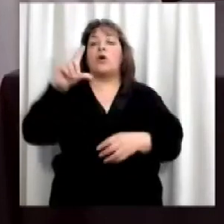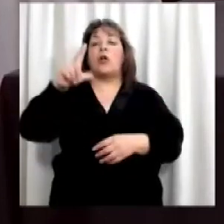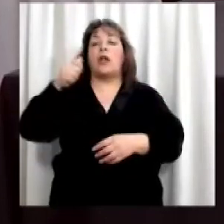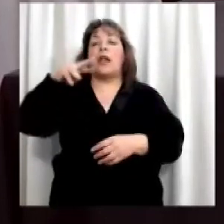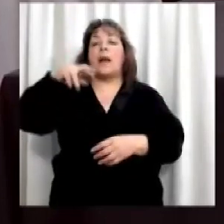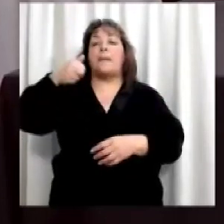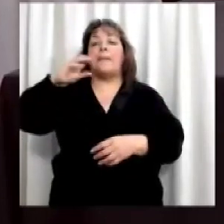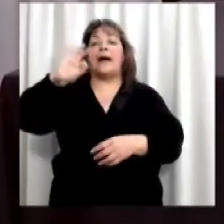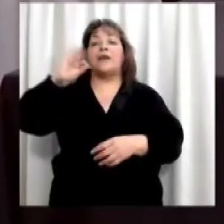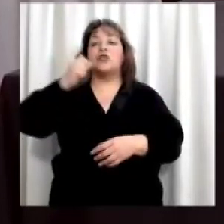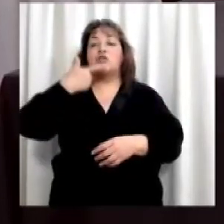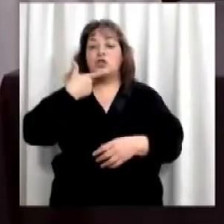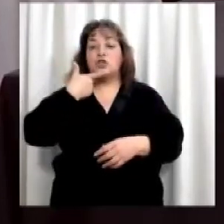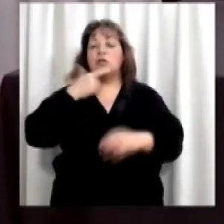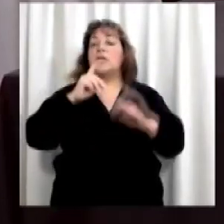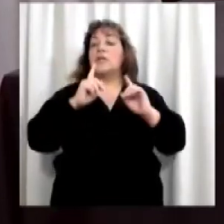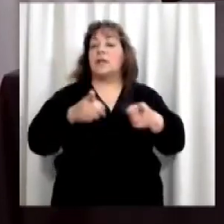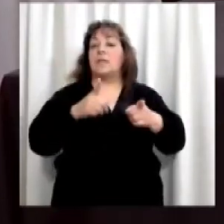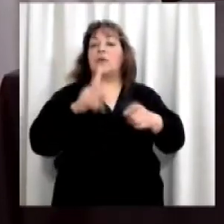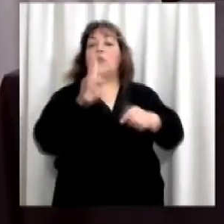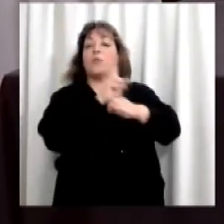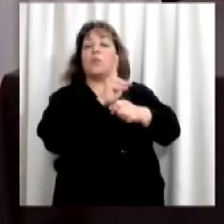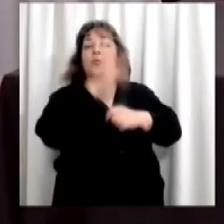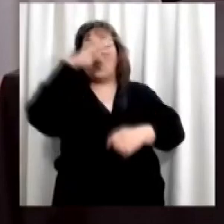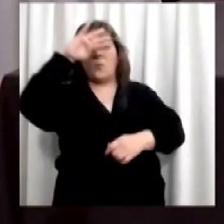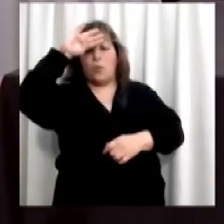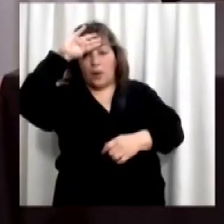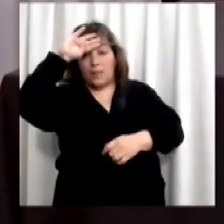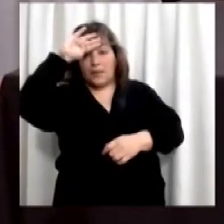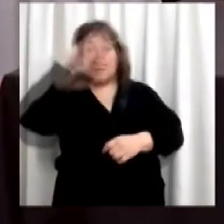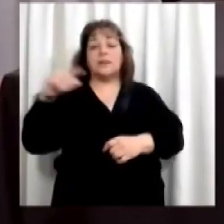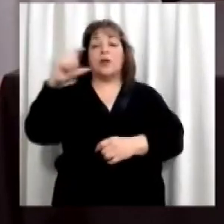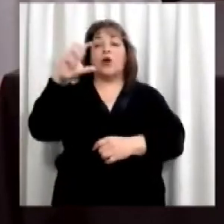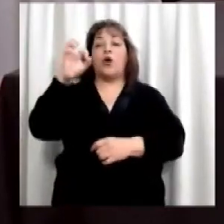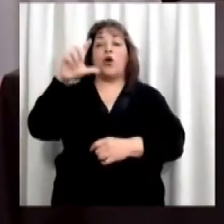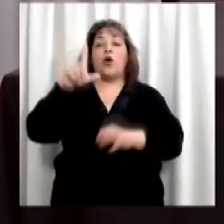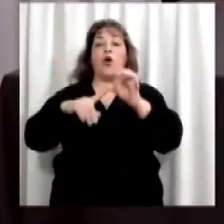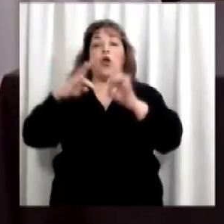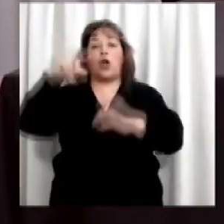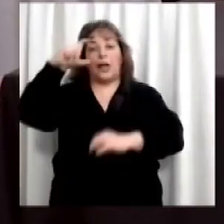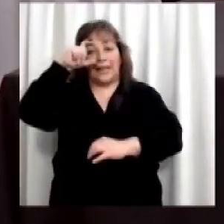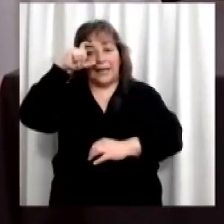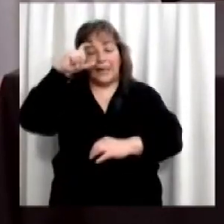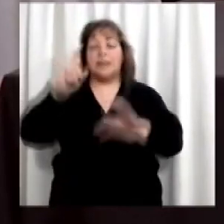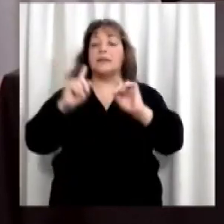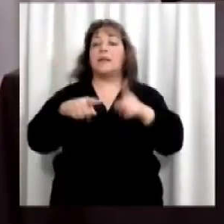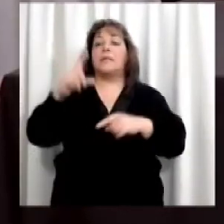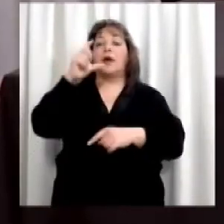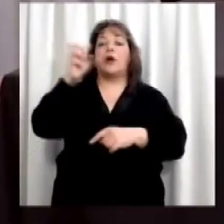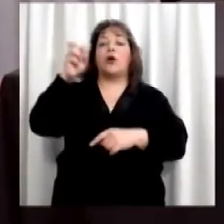Lapacho, Voces y Eterna Guardia de Güemes, Juira, María Emilia Colque, Marina Caornejo.